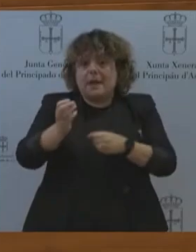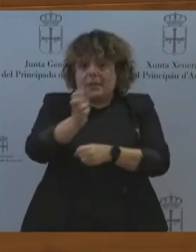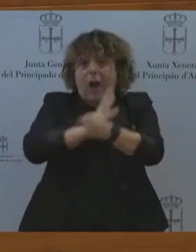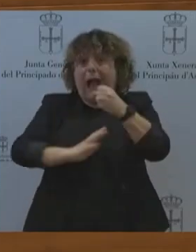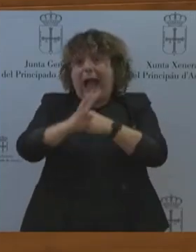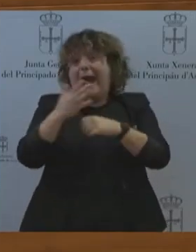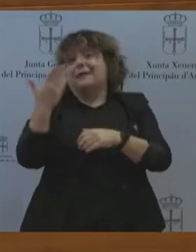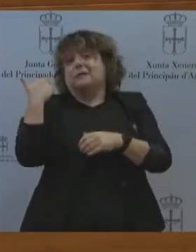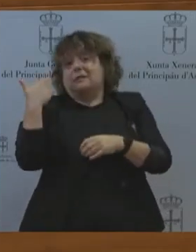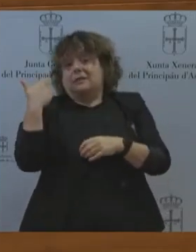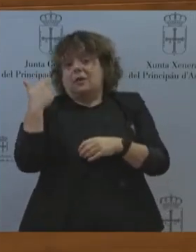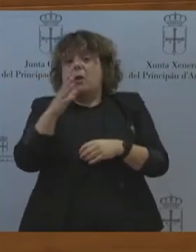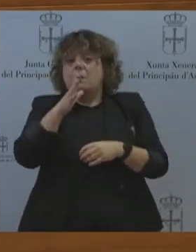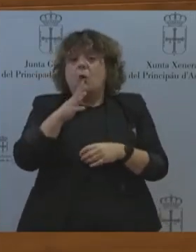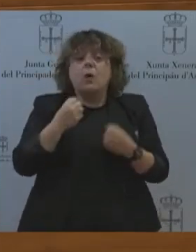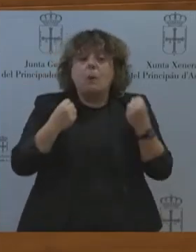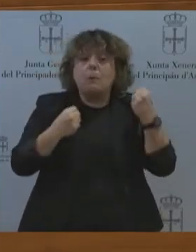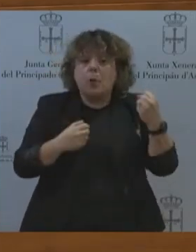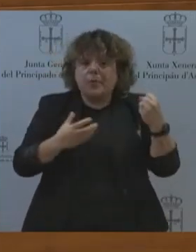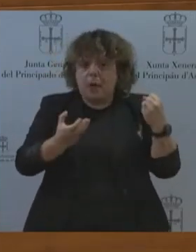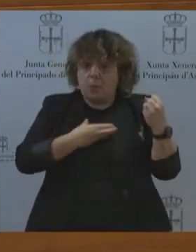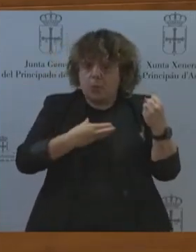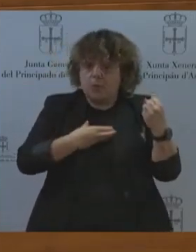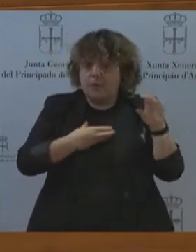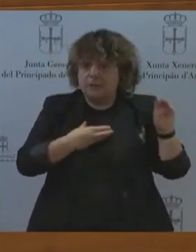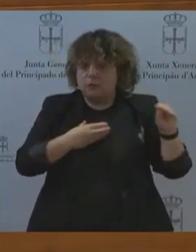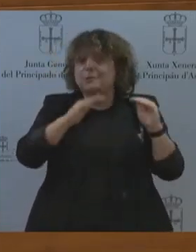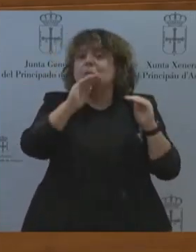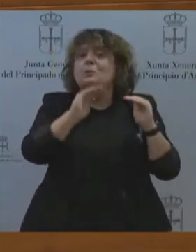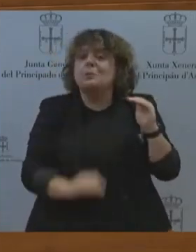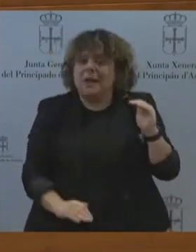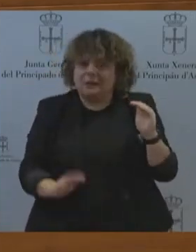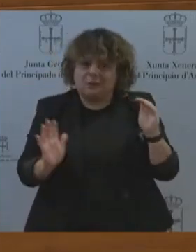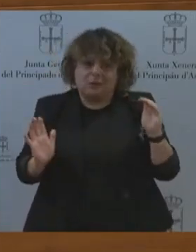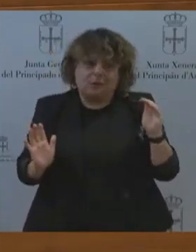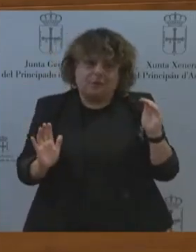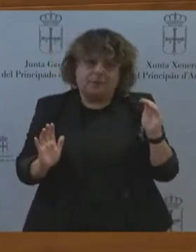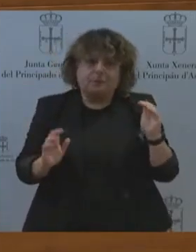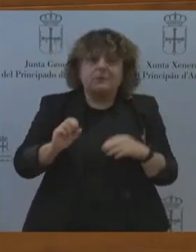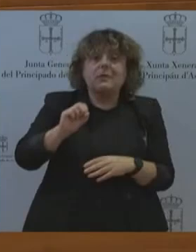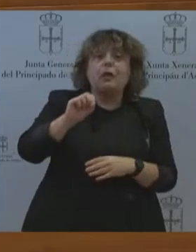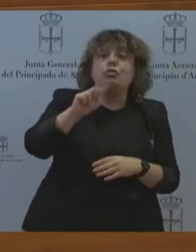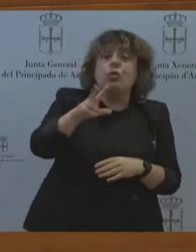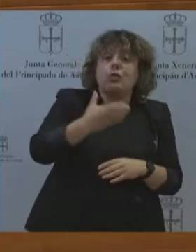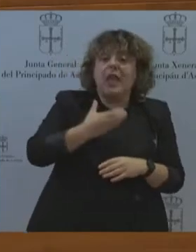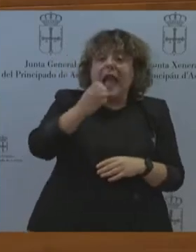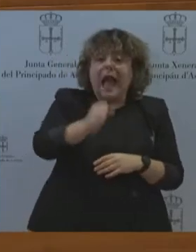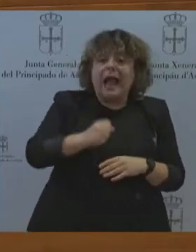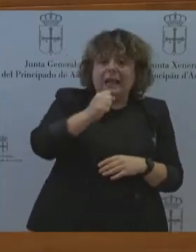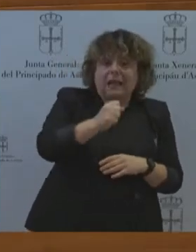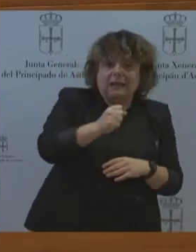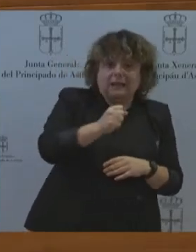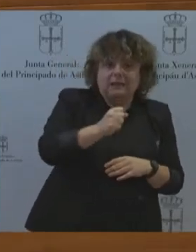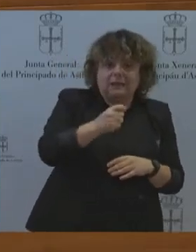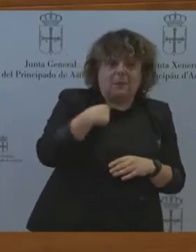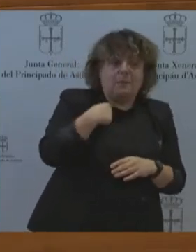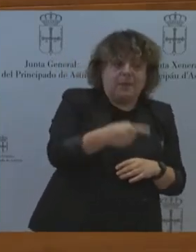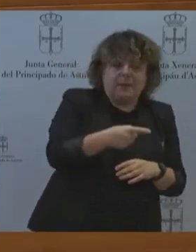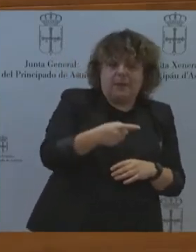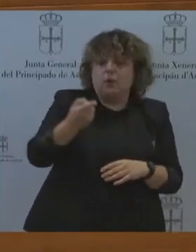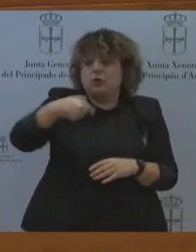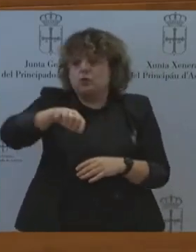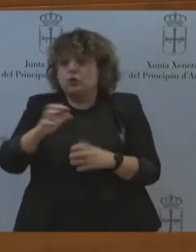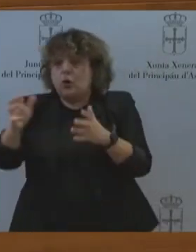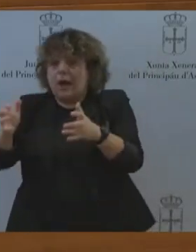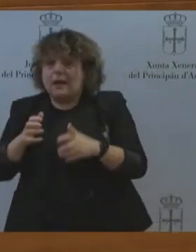considerablemente. Ustedes han perdido 12 alcaldías y nosotros hemos ganado 11. Casi el 60% de los asturianos vivimos